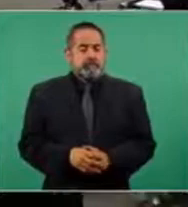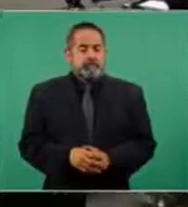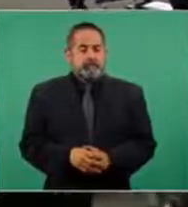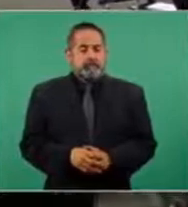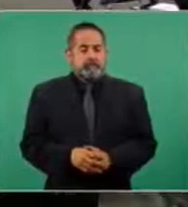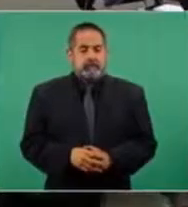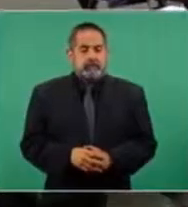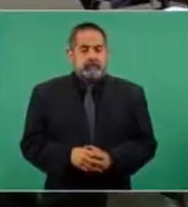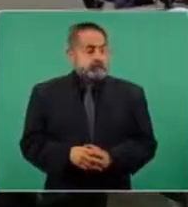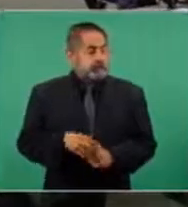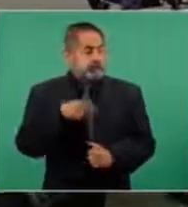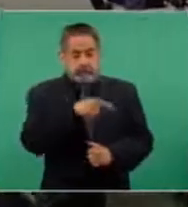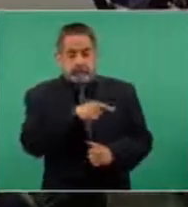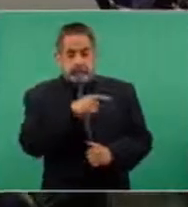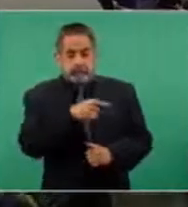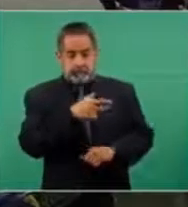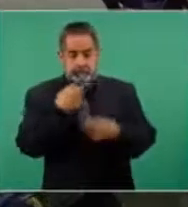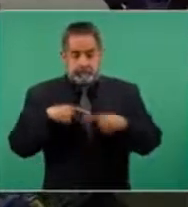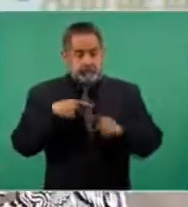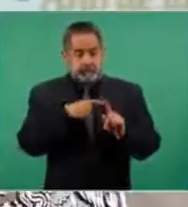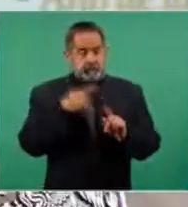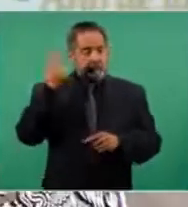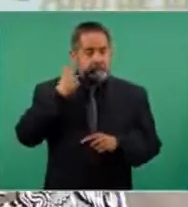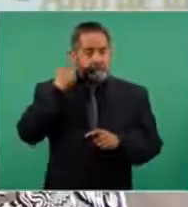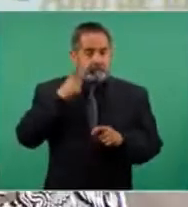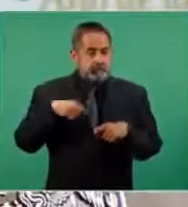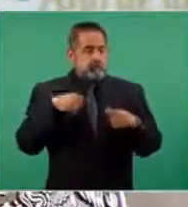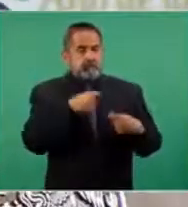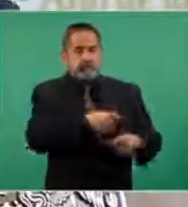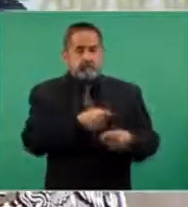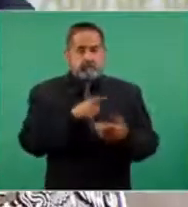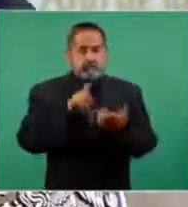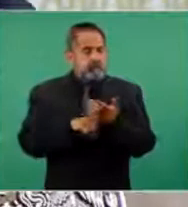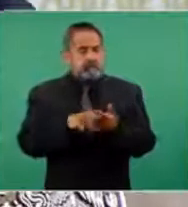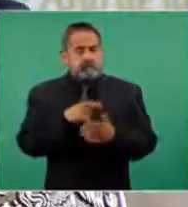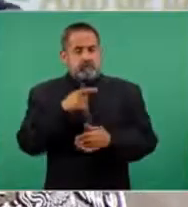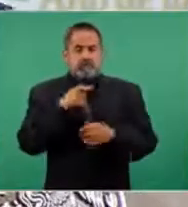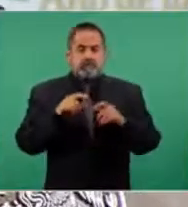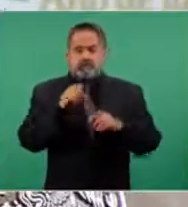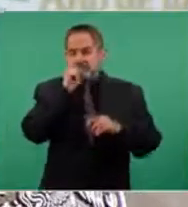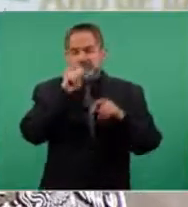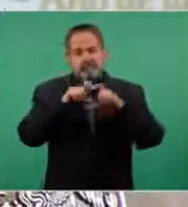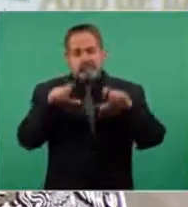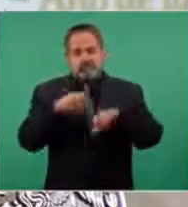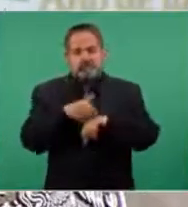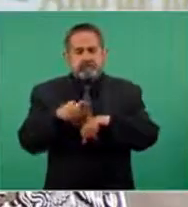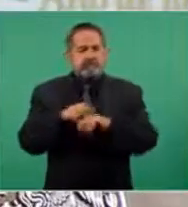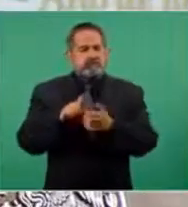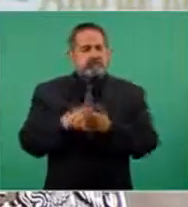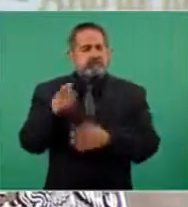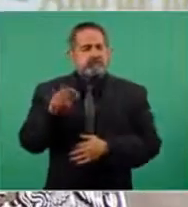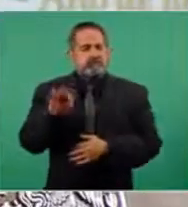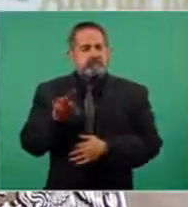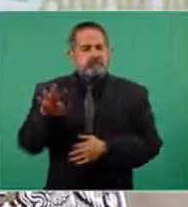La jubilación fue generada por vejez en términos de la cláusula 134,